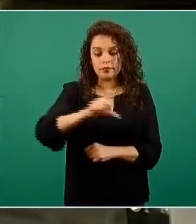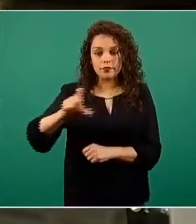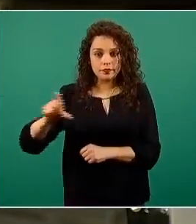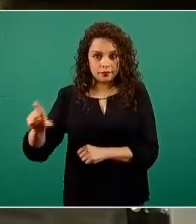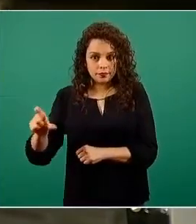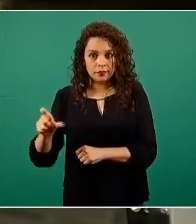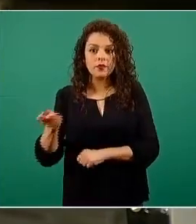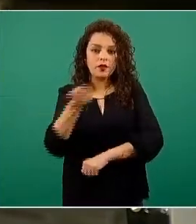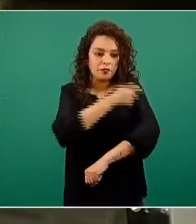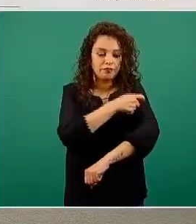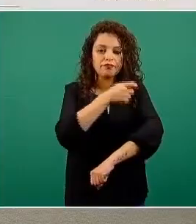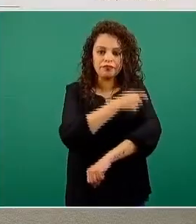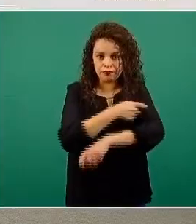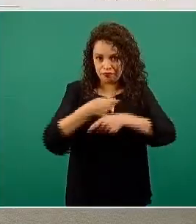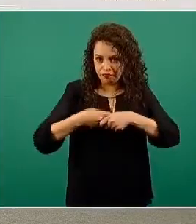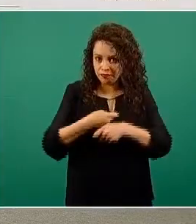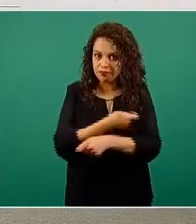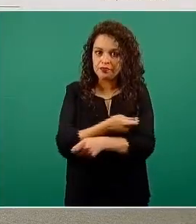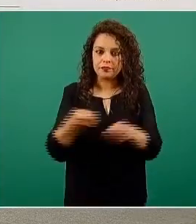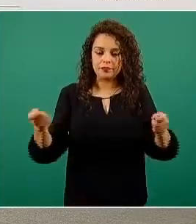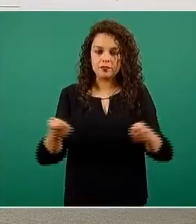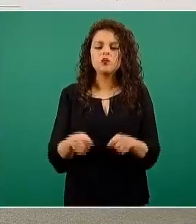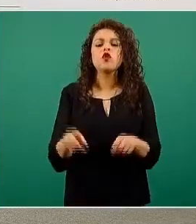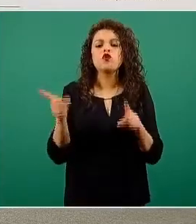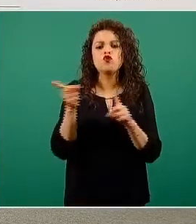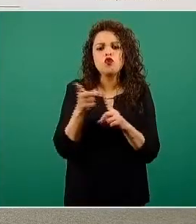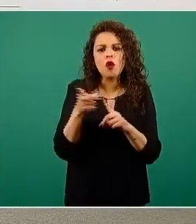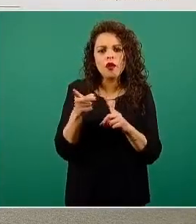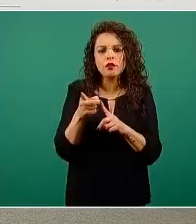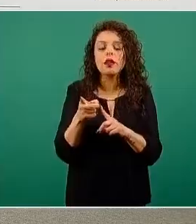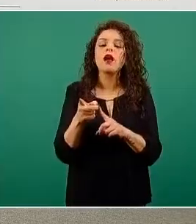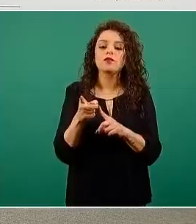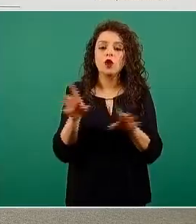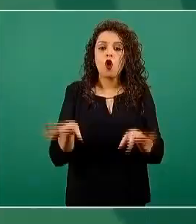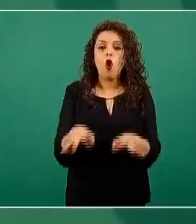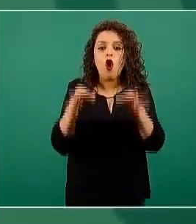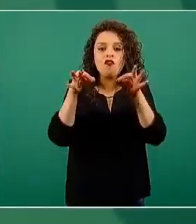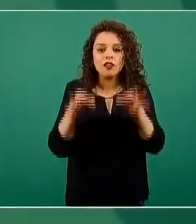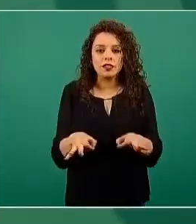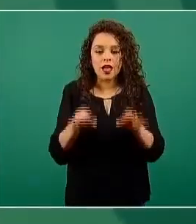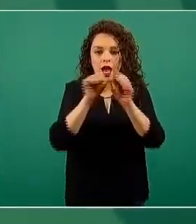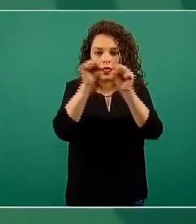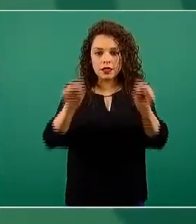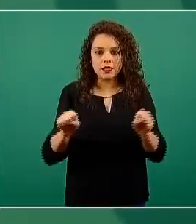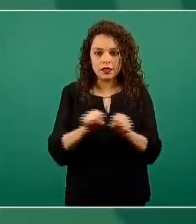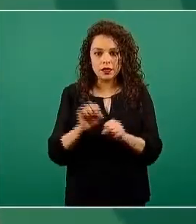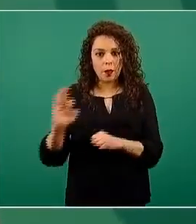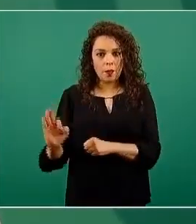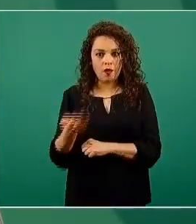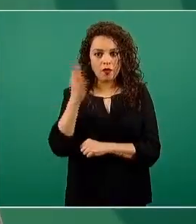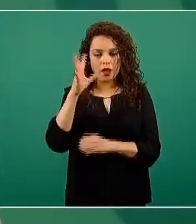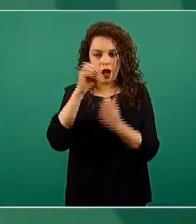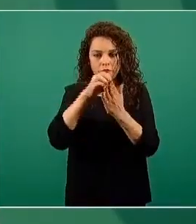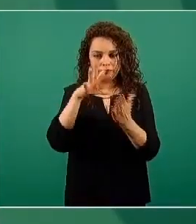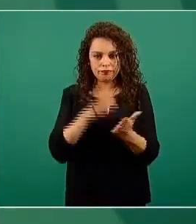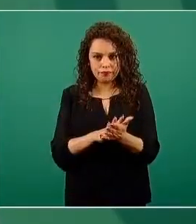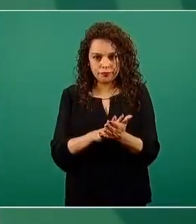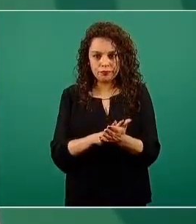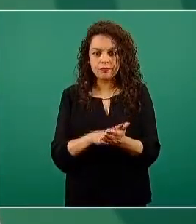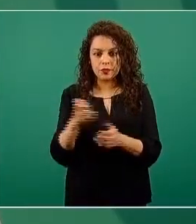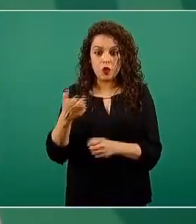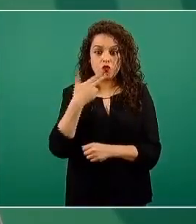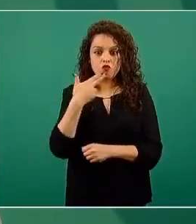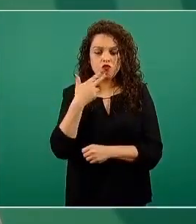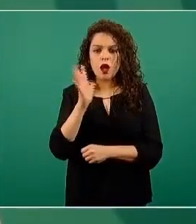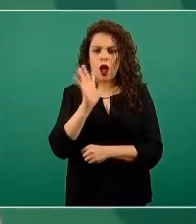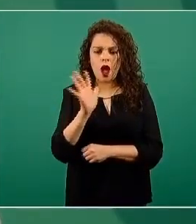lo van a poder hacer en el sistema oficial que desde la federación se implementa, el que ha estado operando,